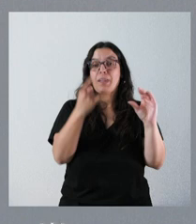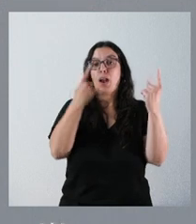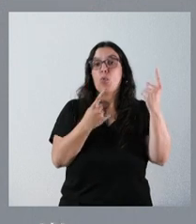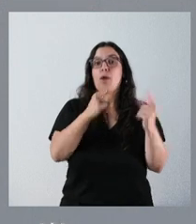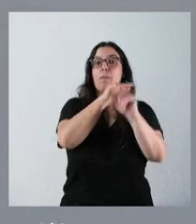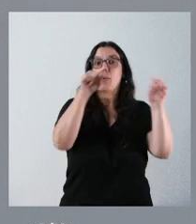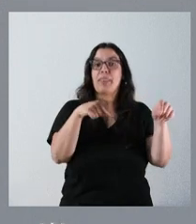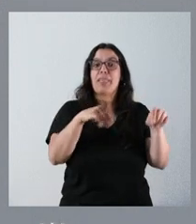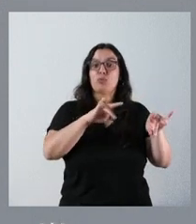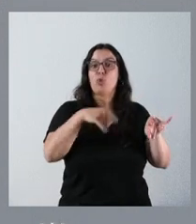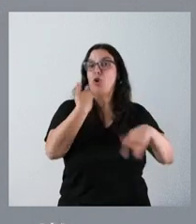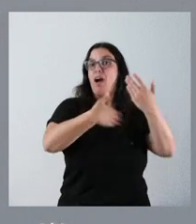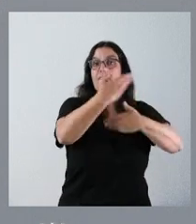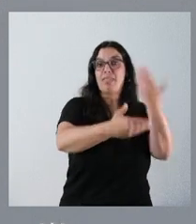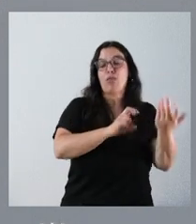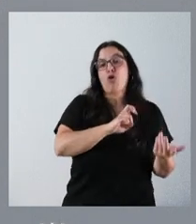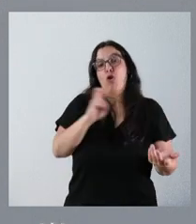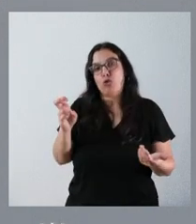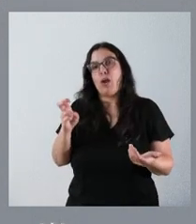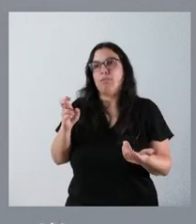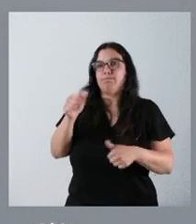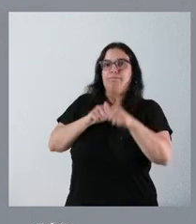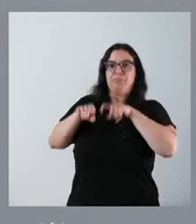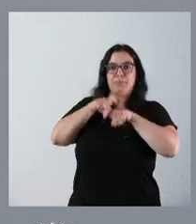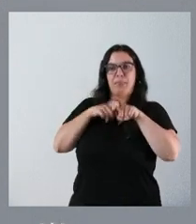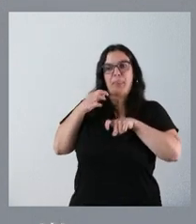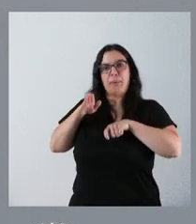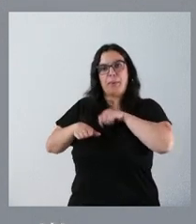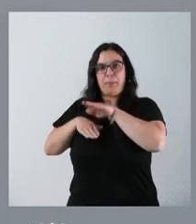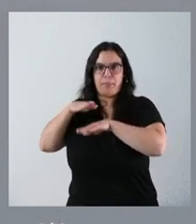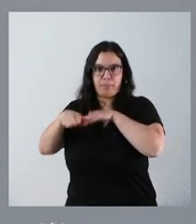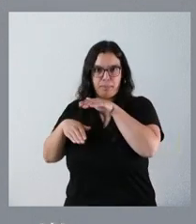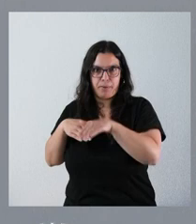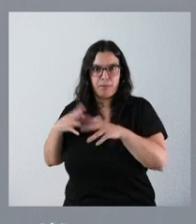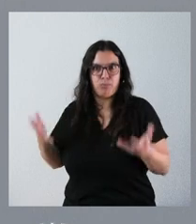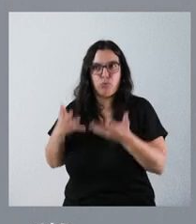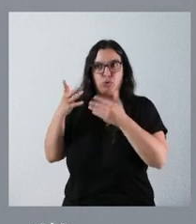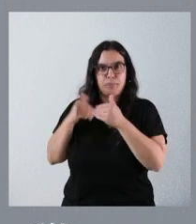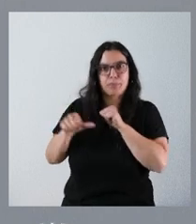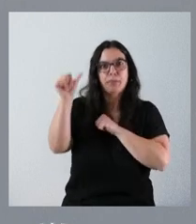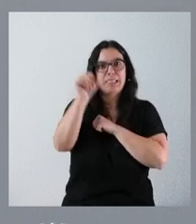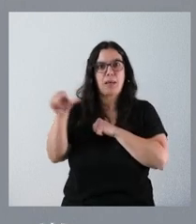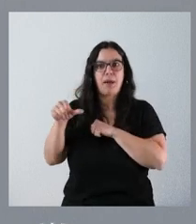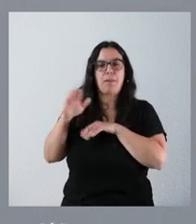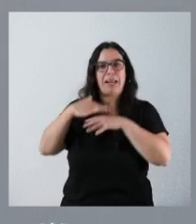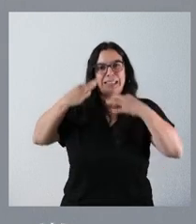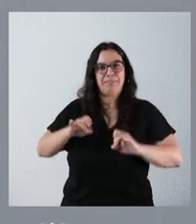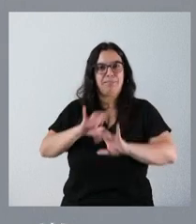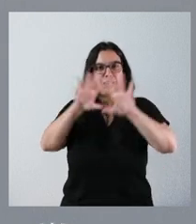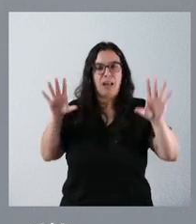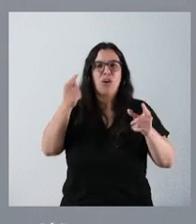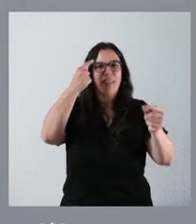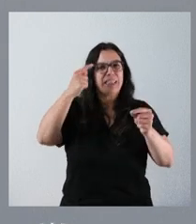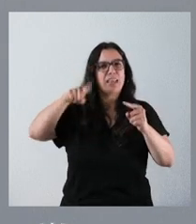avanzada la cesión de suelo y en otras, pues, lógicamente, requerirá un impulso en las próximas semanas para mayor concreción. Iremos dando